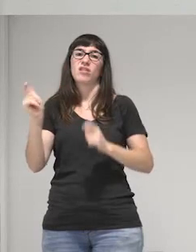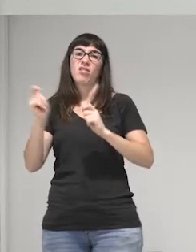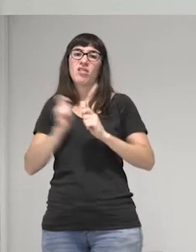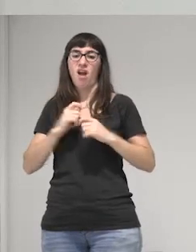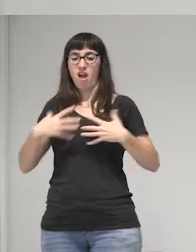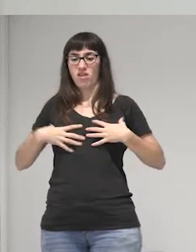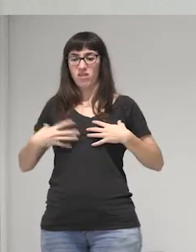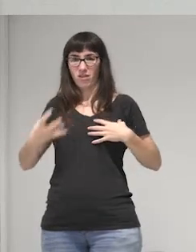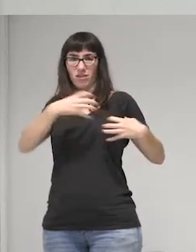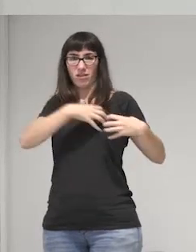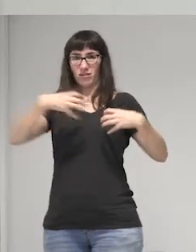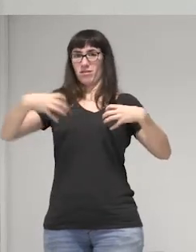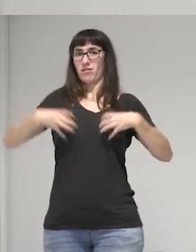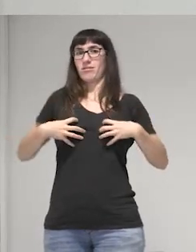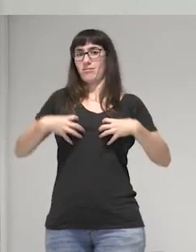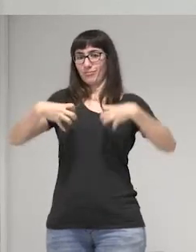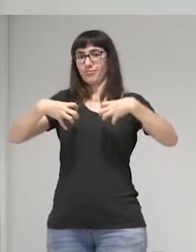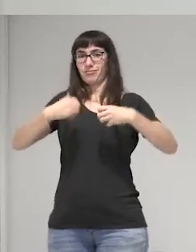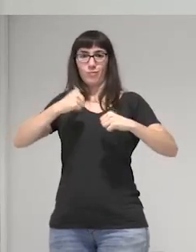mamarios o que nos den